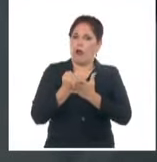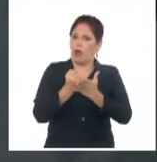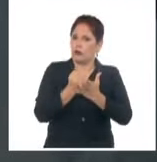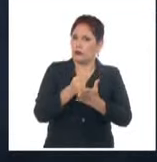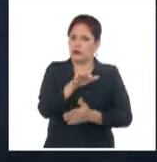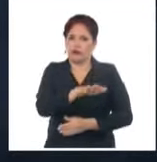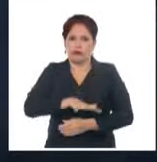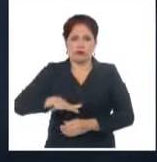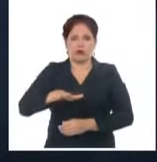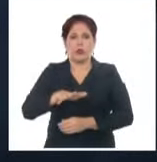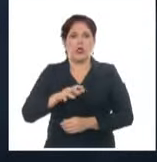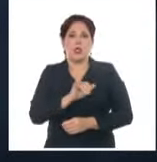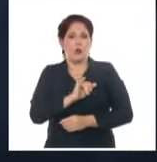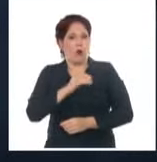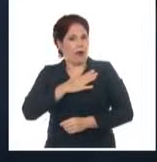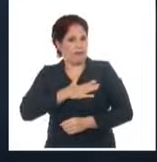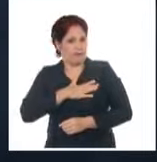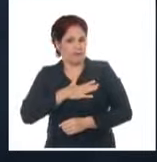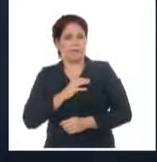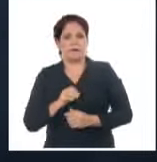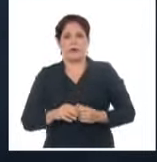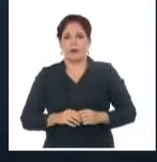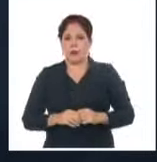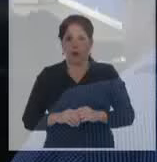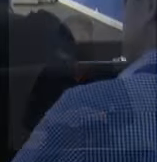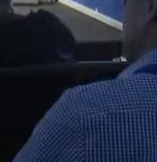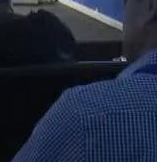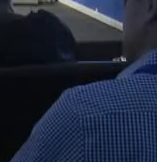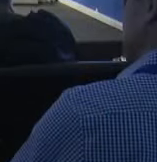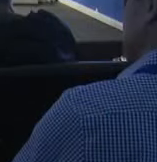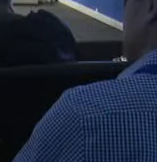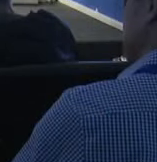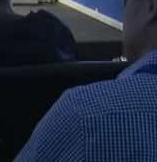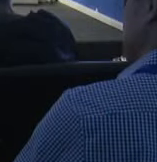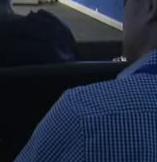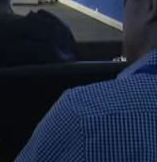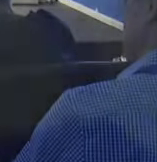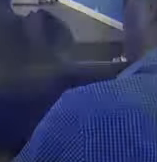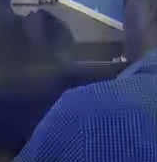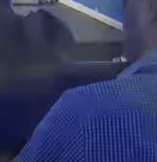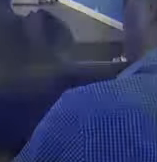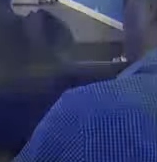y su pertinencia. Adán Morel, Canal Cubano de Noticias. Noticias.